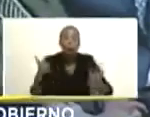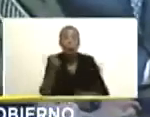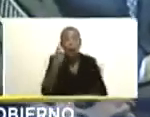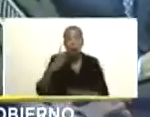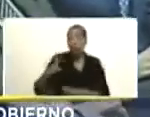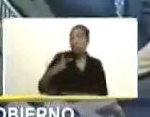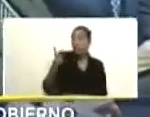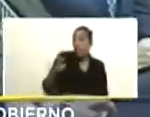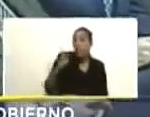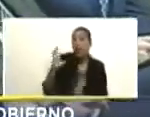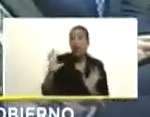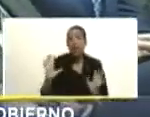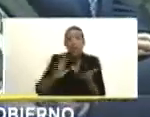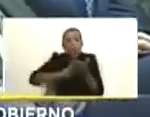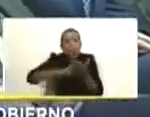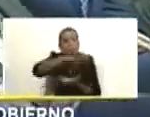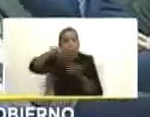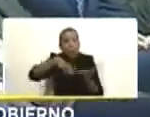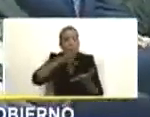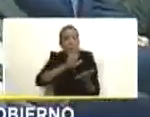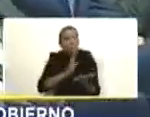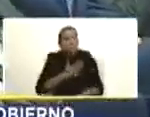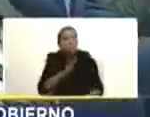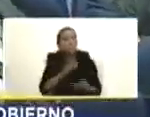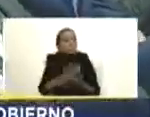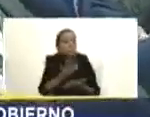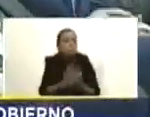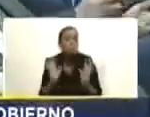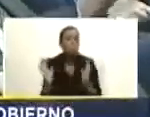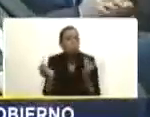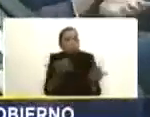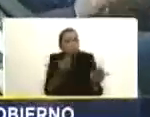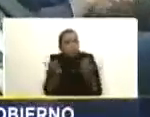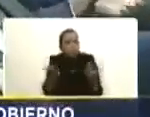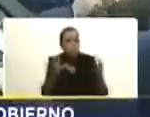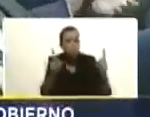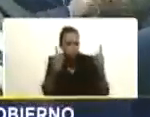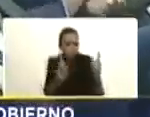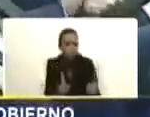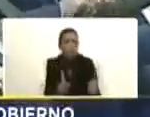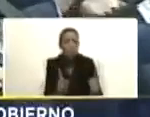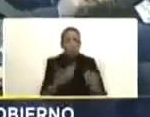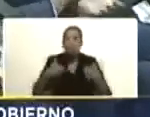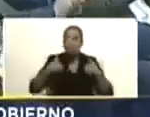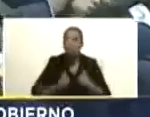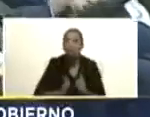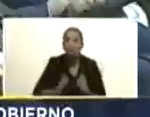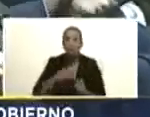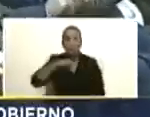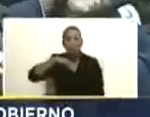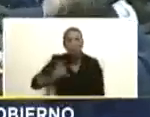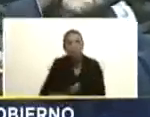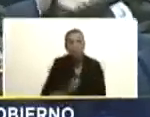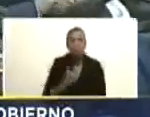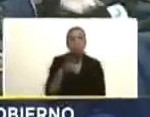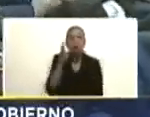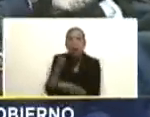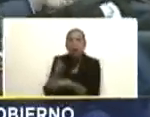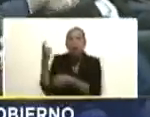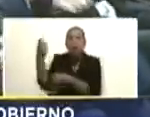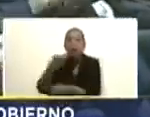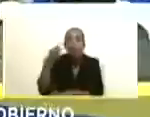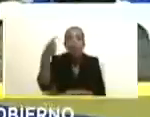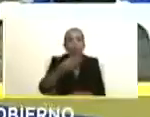la diplomacia para la solución de conflictos. Y no me cansaré de buscar